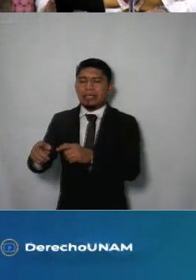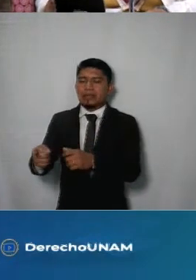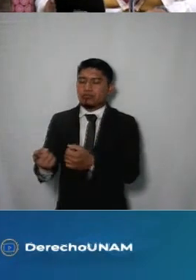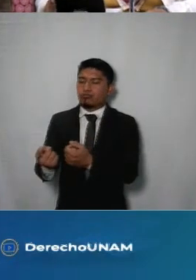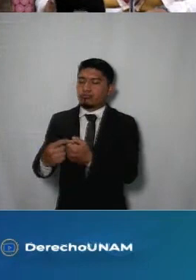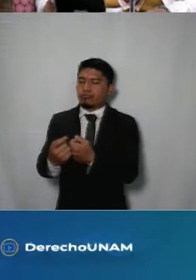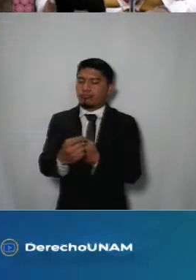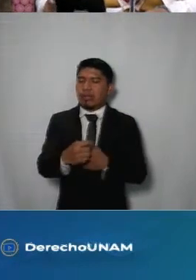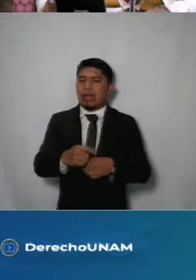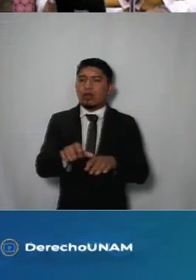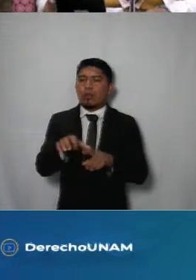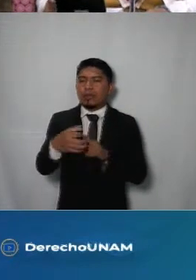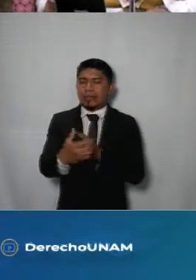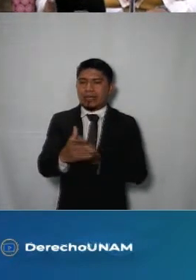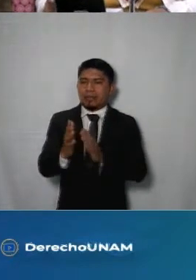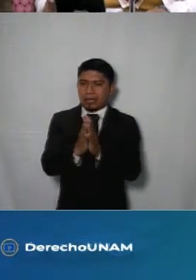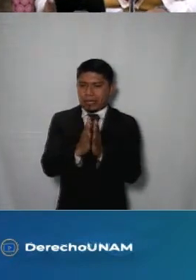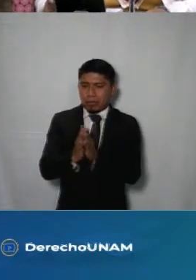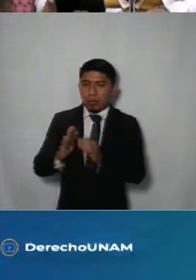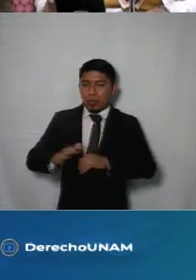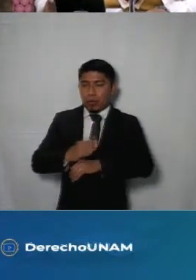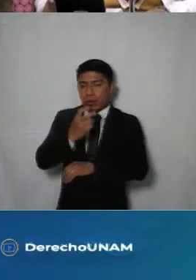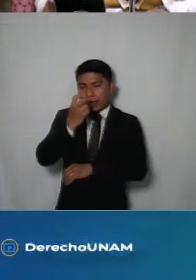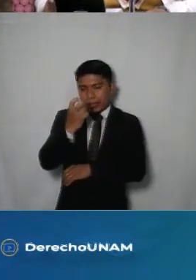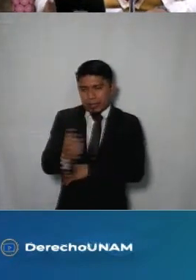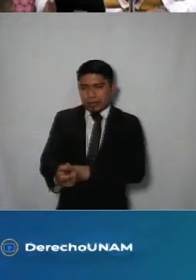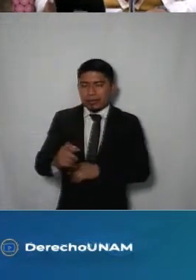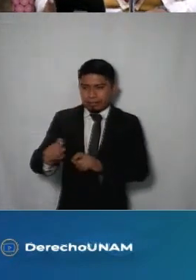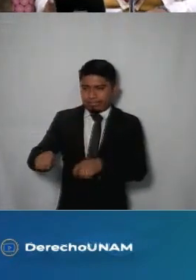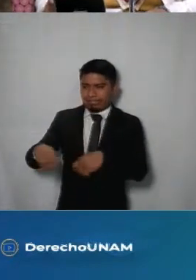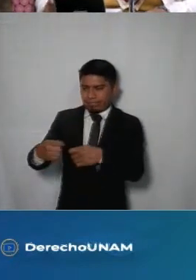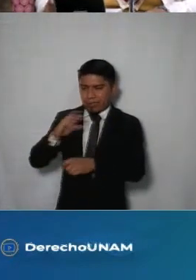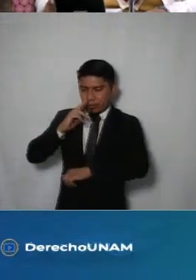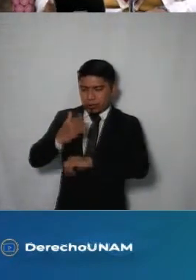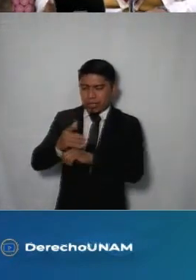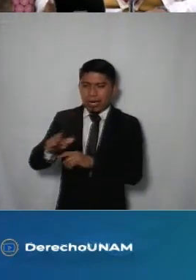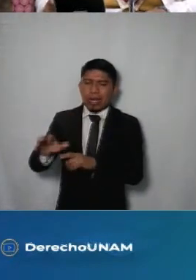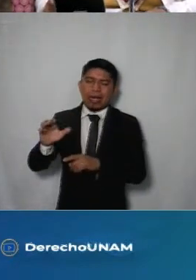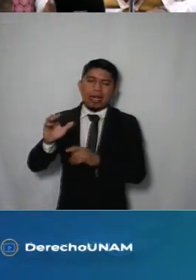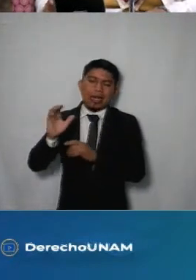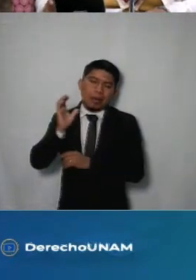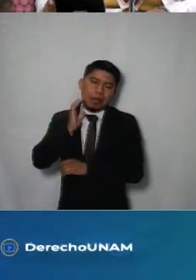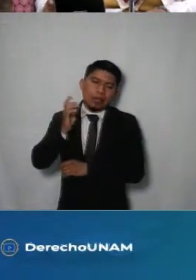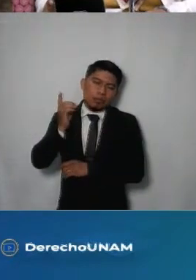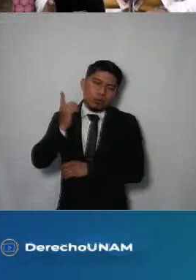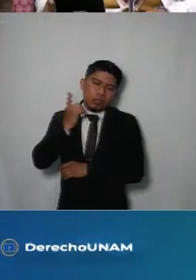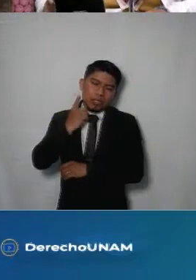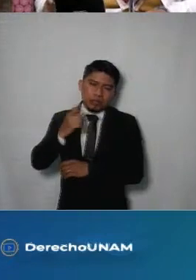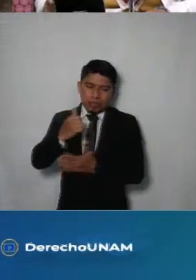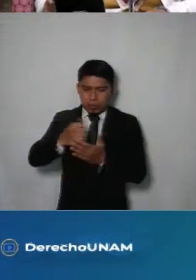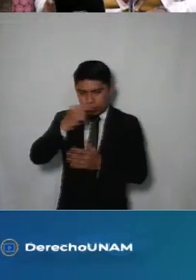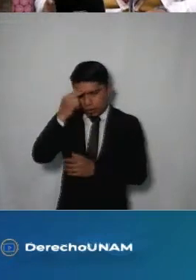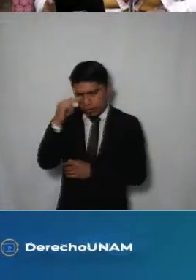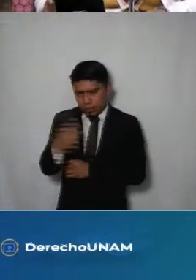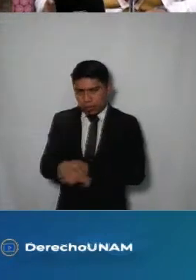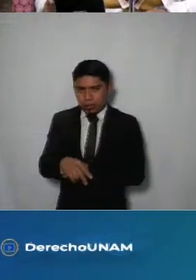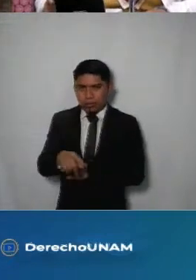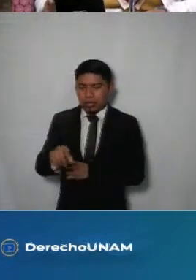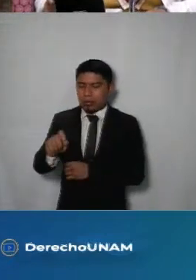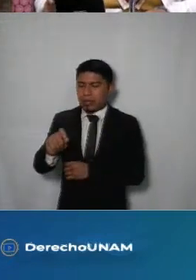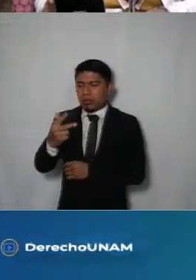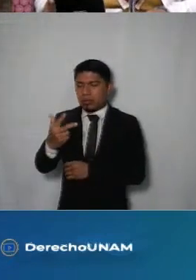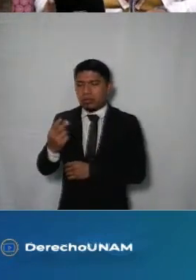Participación Ciudadana Derivado de estas atribuciones el Congreso publicó en la Gaceta Oficial de la Ciudad